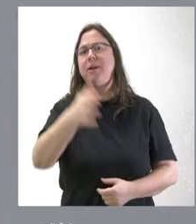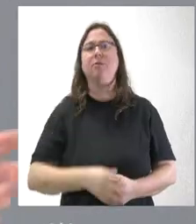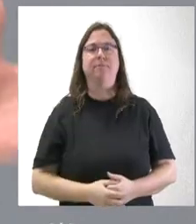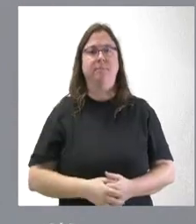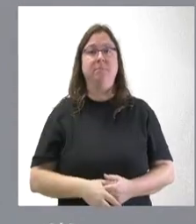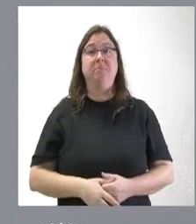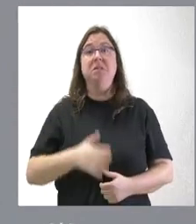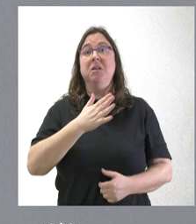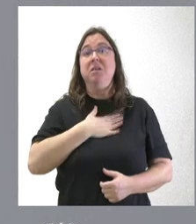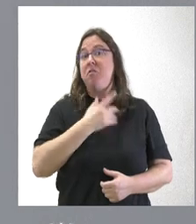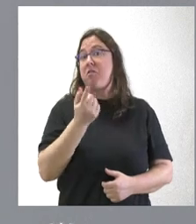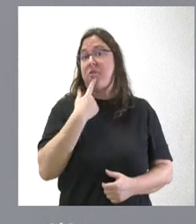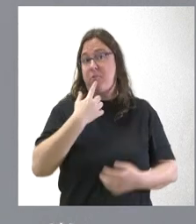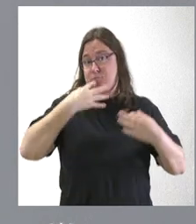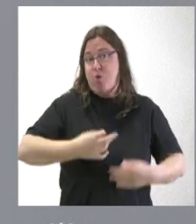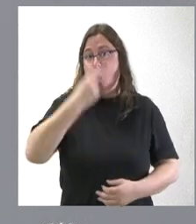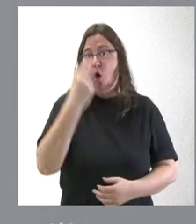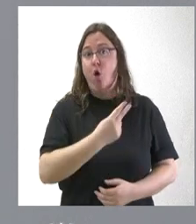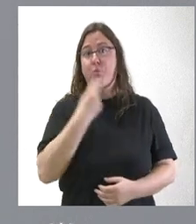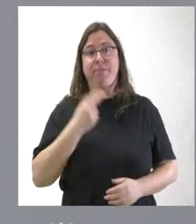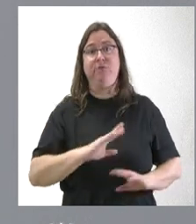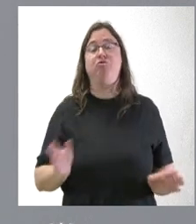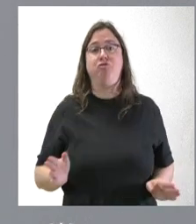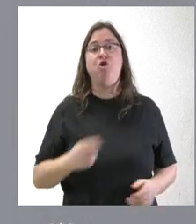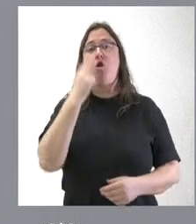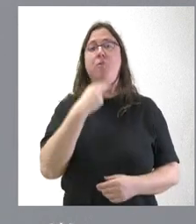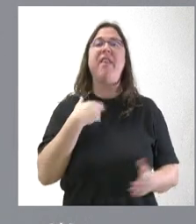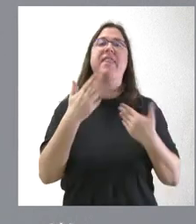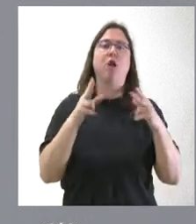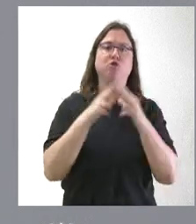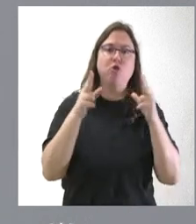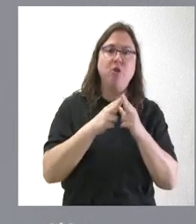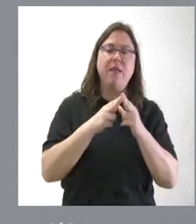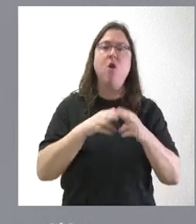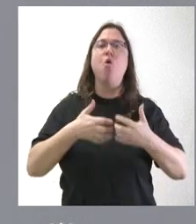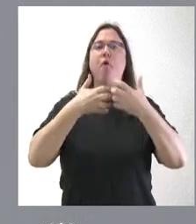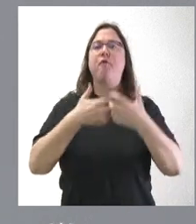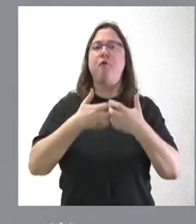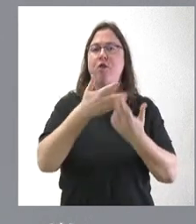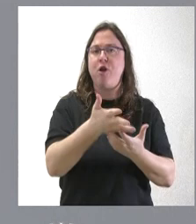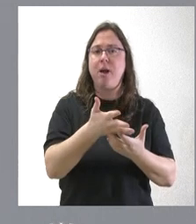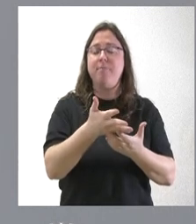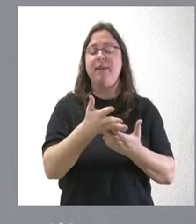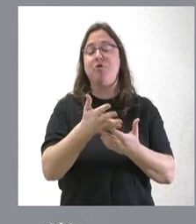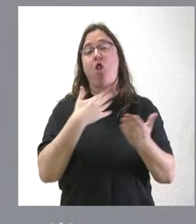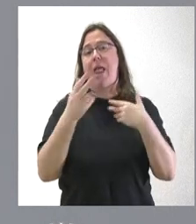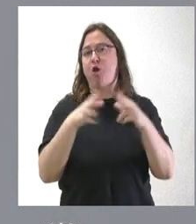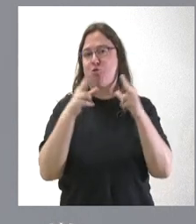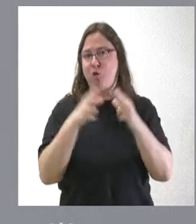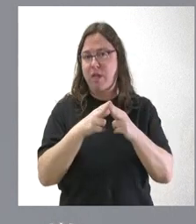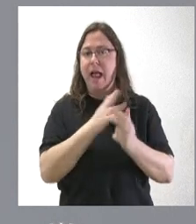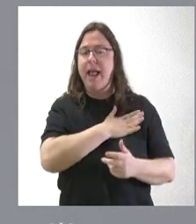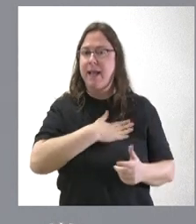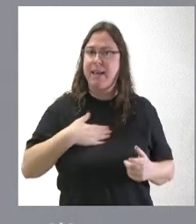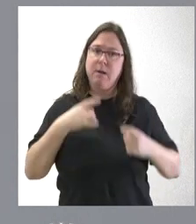Pues nosotros lo que tenemos que hacer es reafirmar nuestro compromiso con el diálogo social, con el funcionamiento de los instrumentos del diálogo social, nuestra voluntad